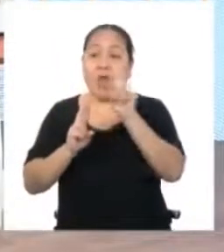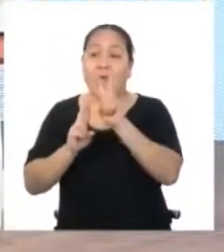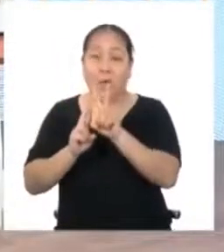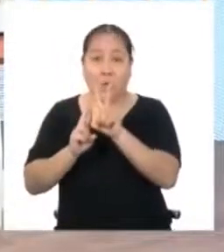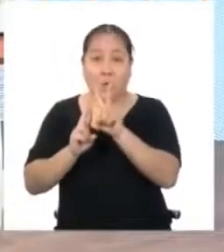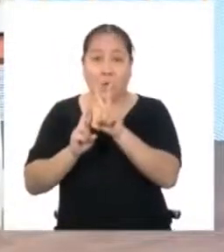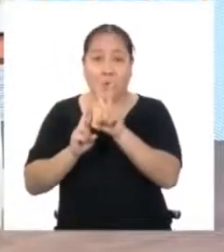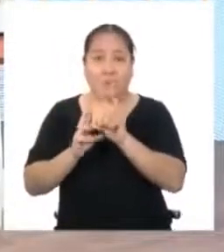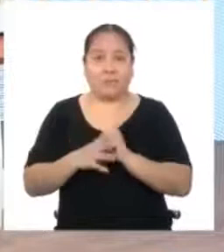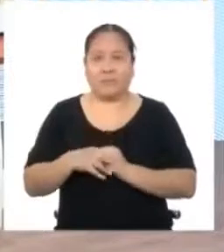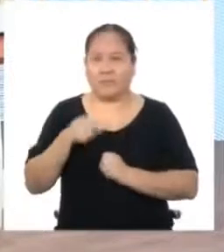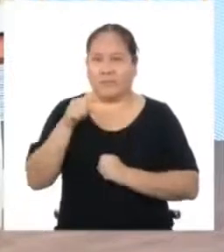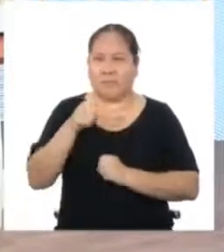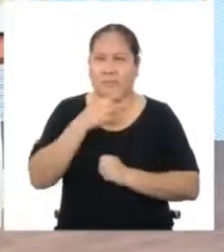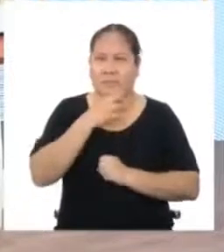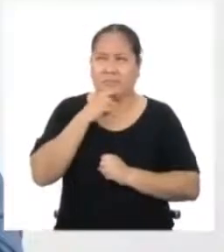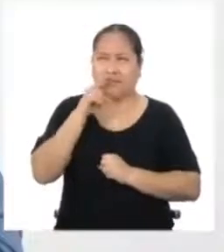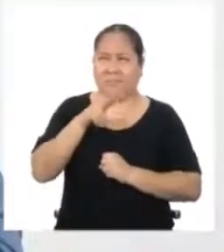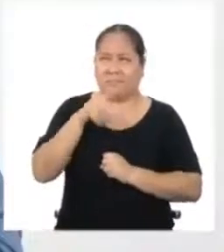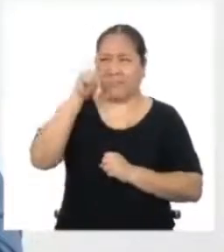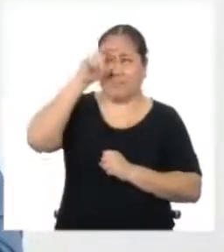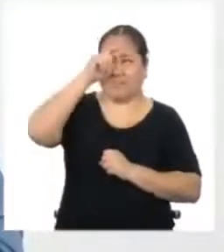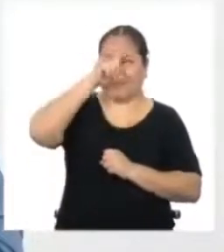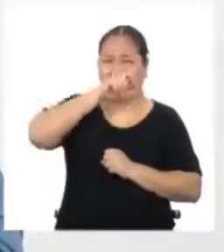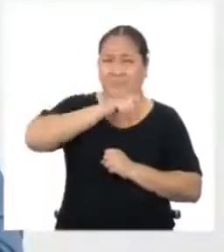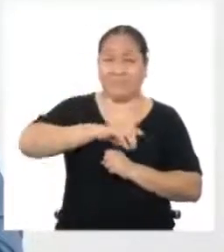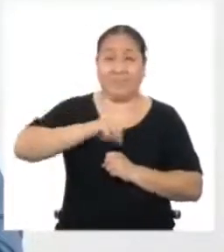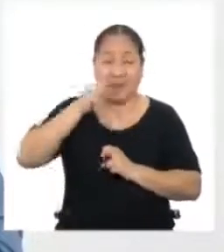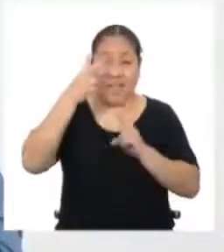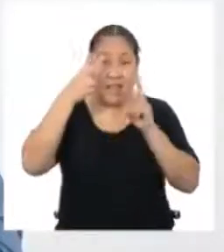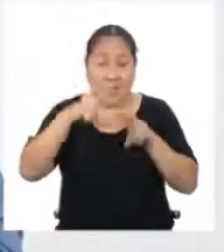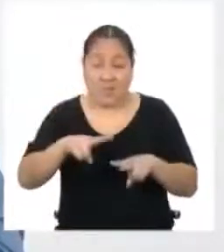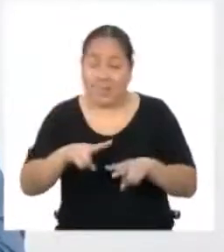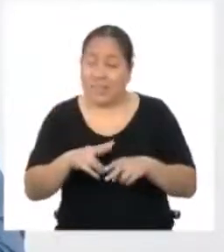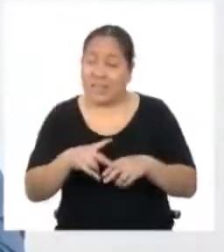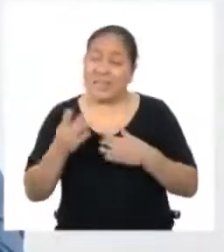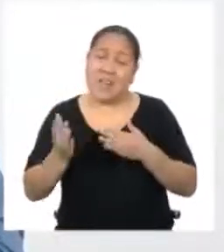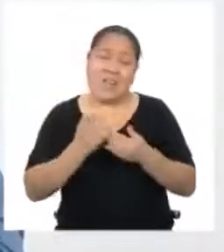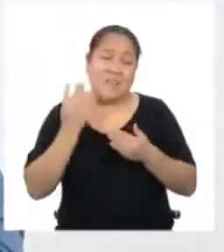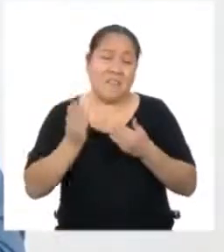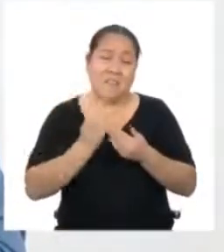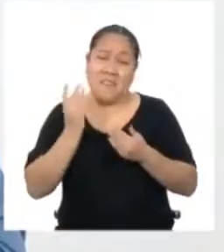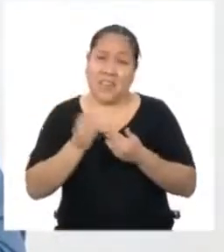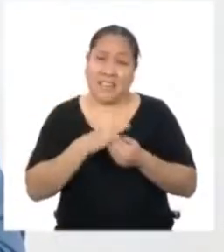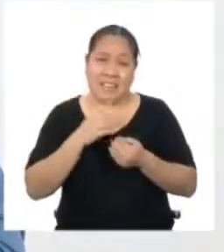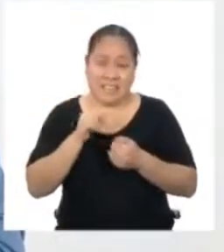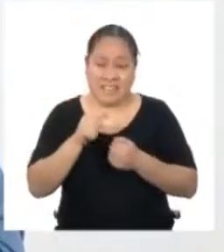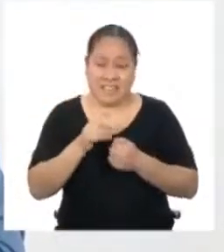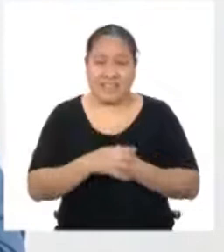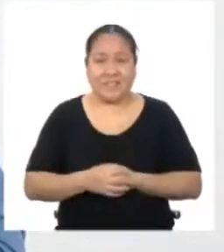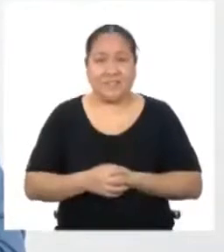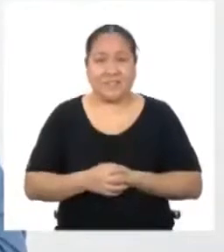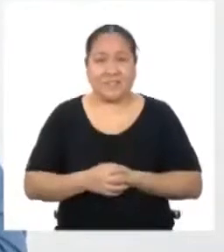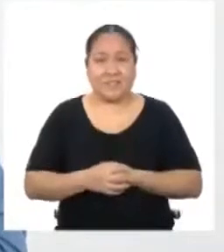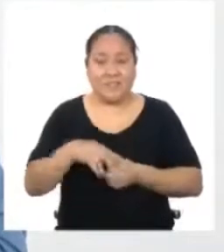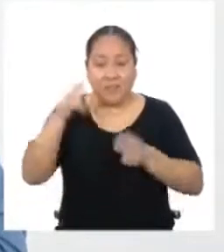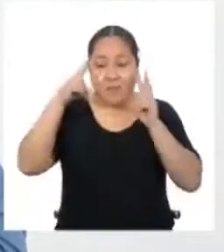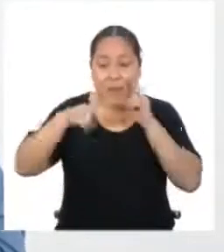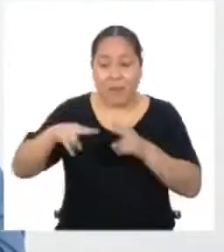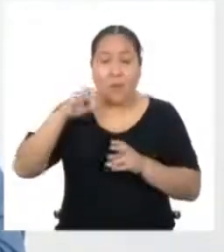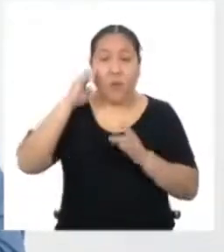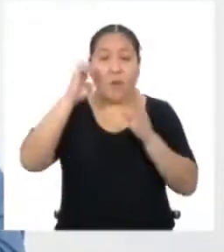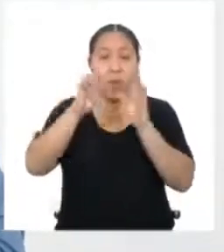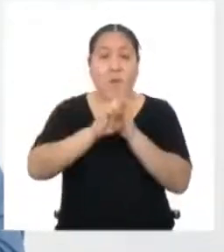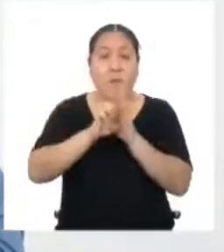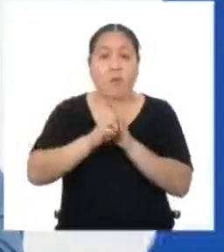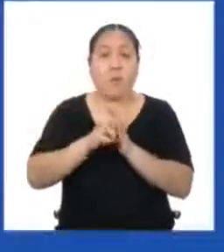Esto ya se empieza a ver más complicado Ya van a ver que es más sencillo de lo que parece Tomemos como ejemplo